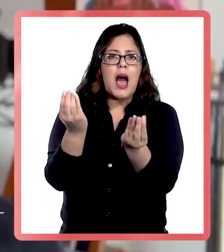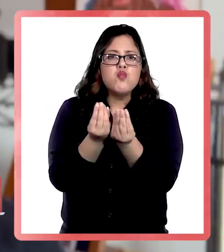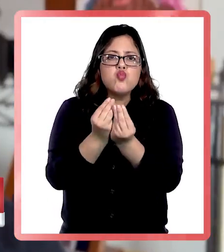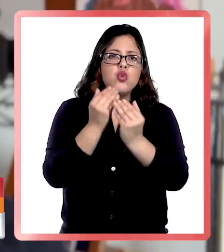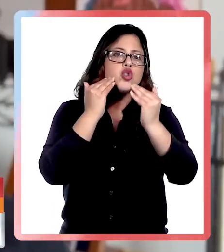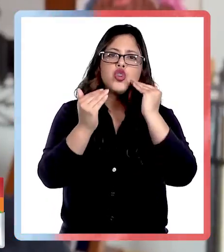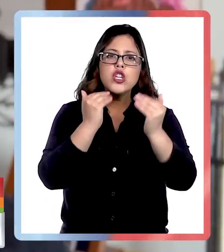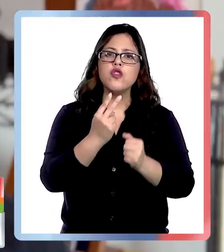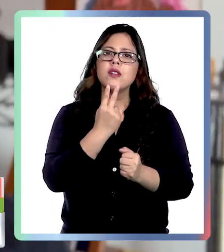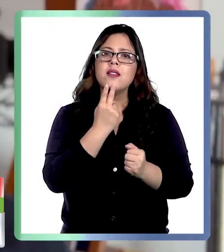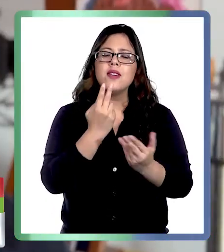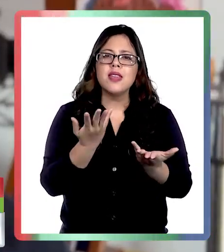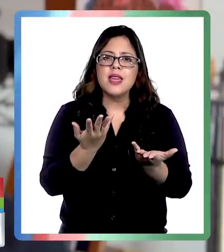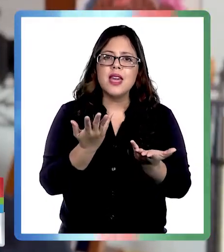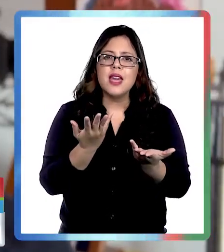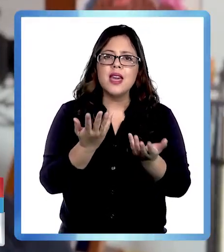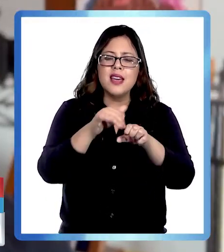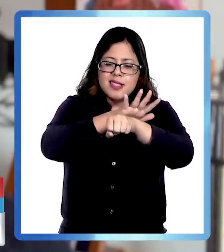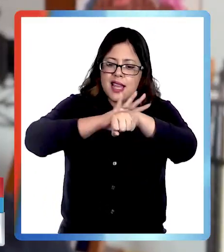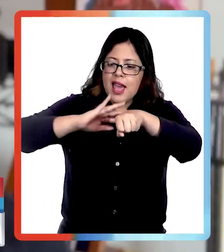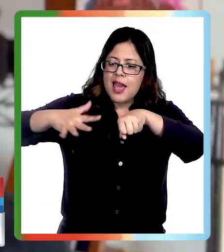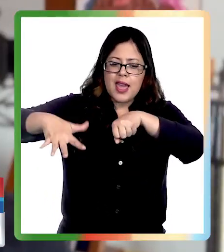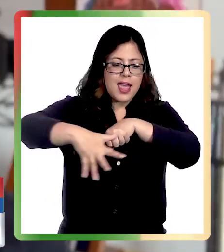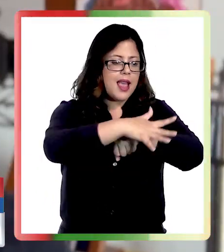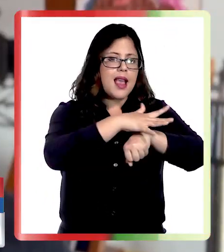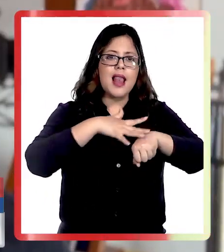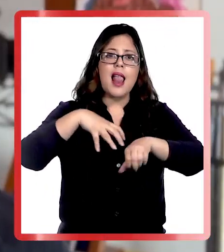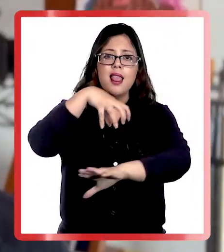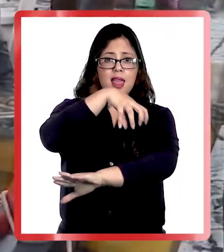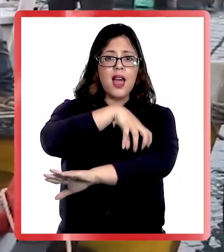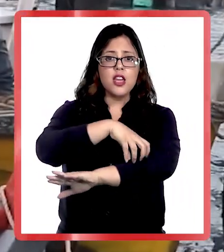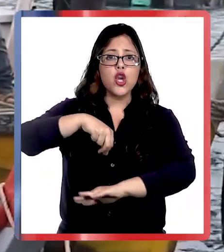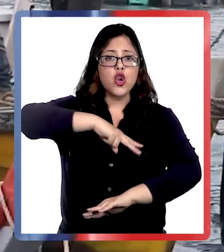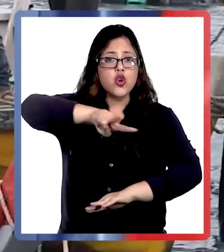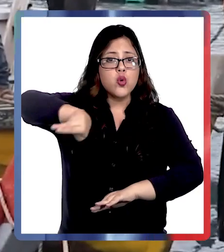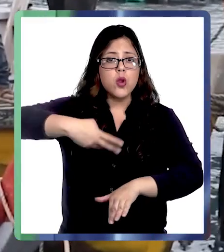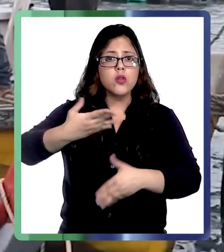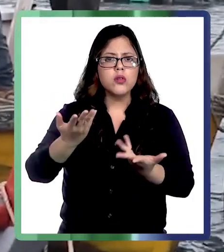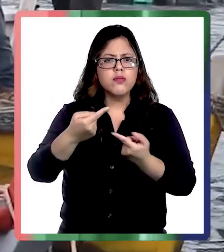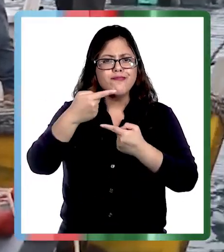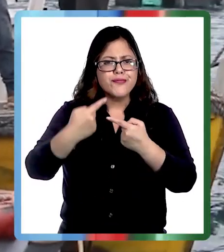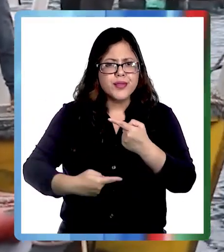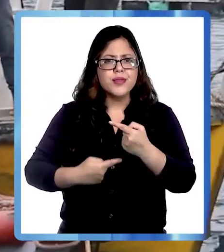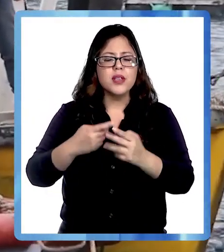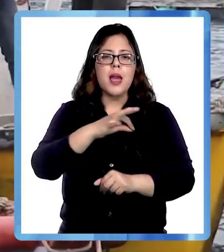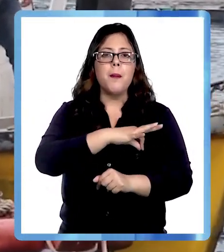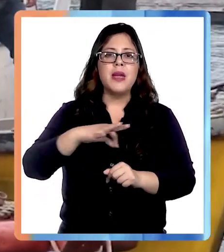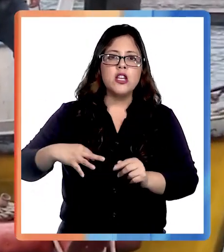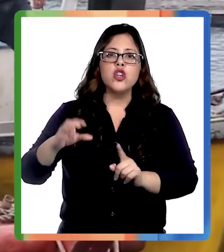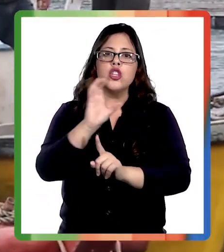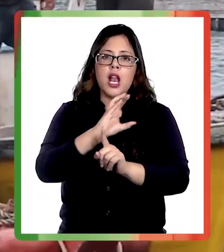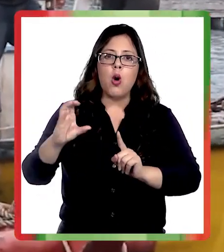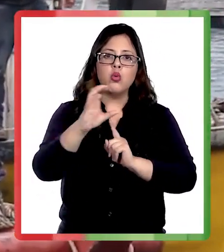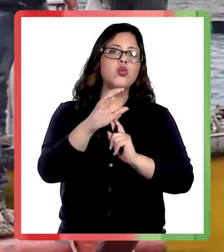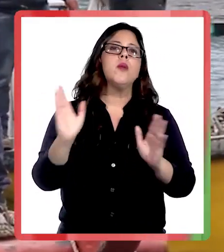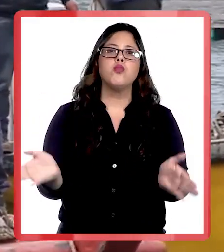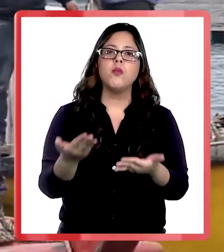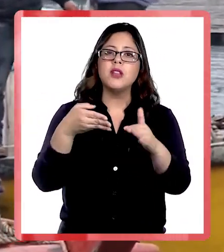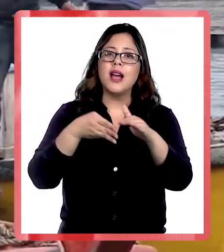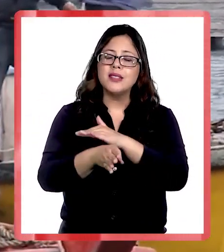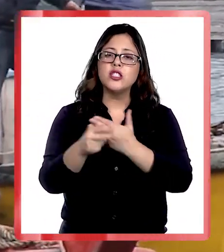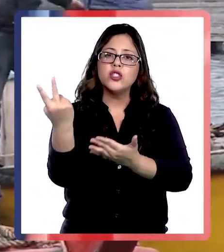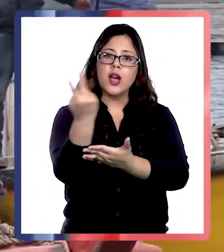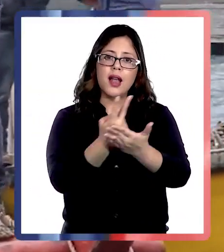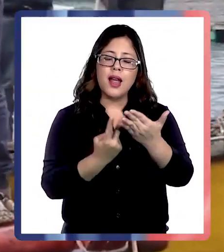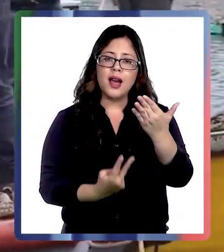niños y niñas que viven en pequeñas islas de nuestra región. Es paradójico que el Ministerio de las Culturas, que promueve el acceso